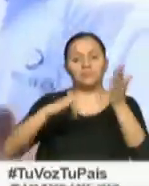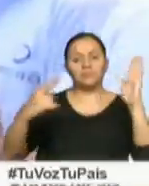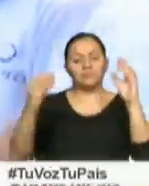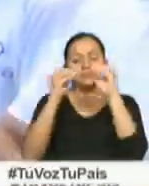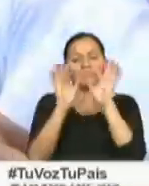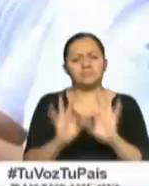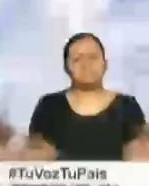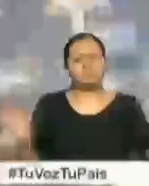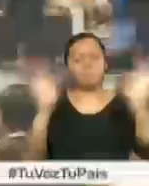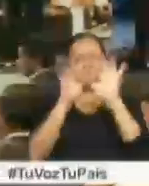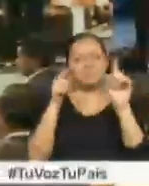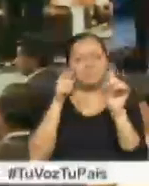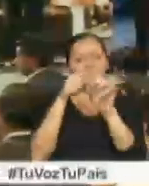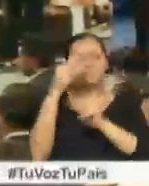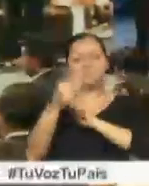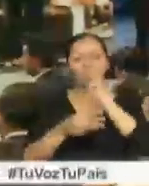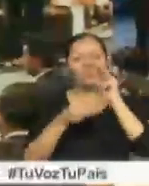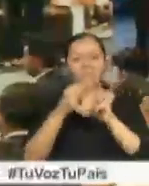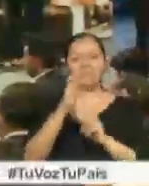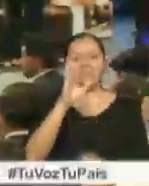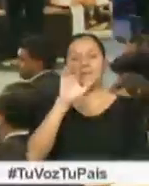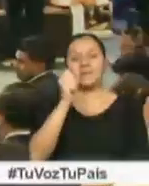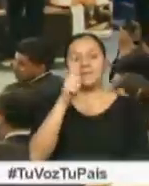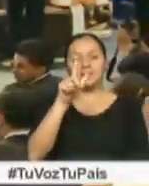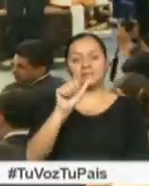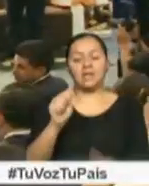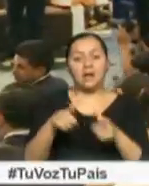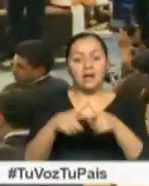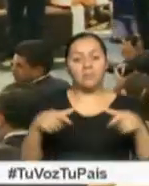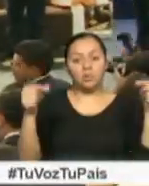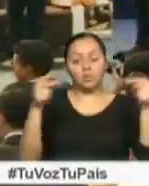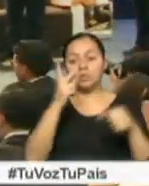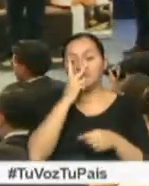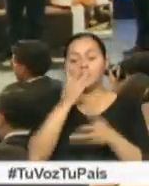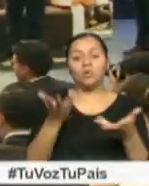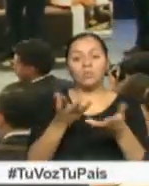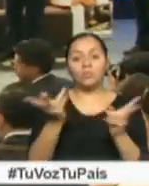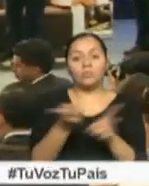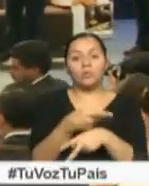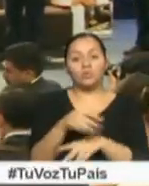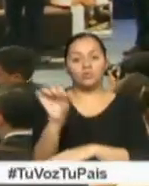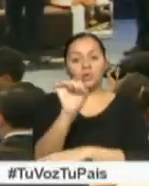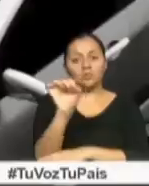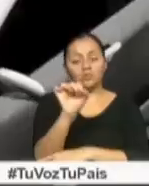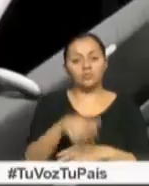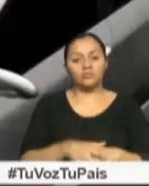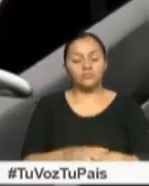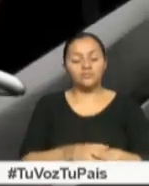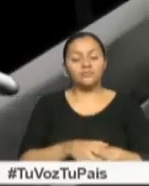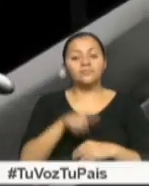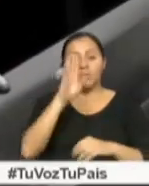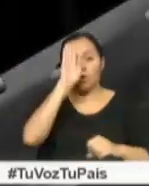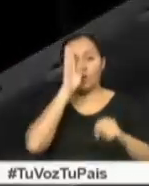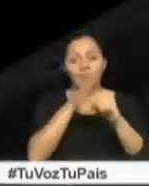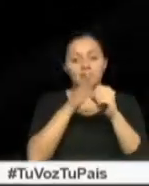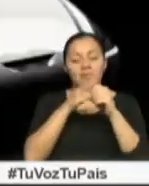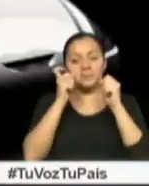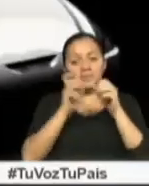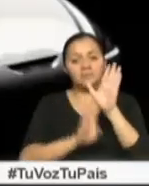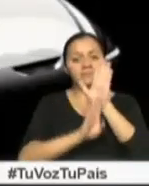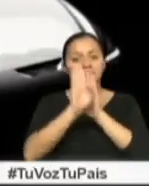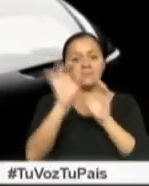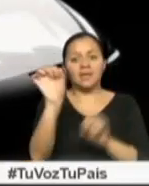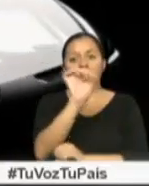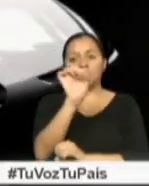importante del mundo y Tesla una firma japonesa líder en producción de carros eléctricos el objetivo es desarrollar